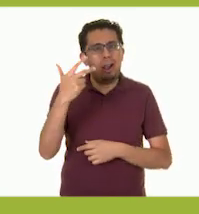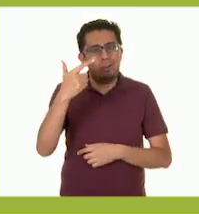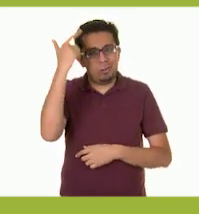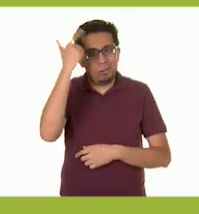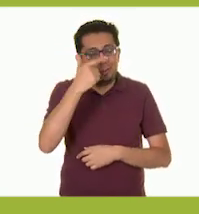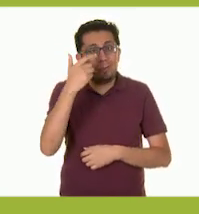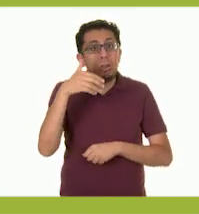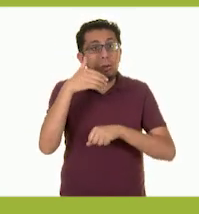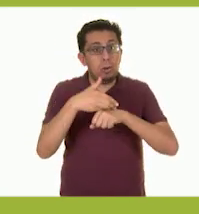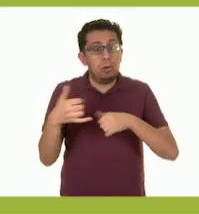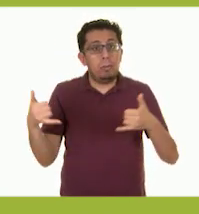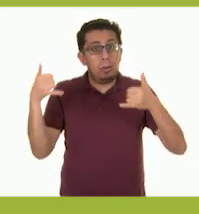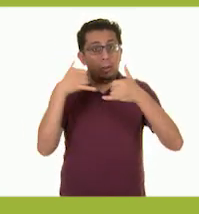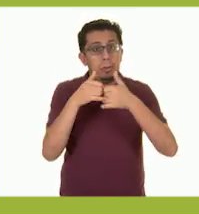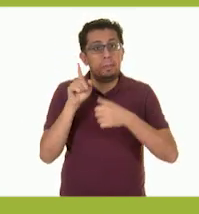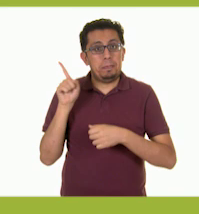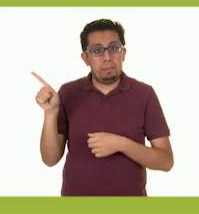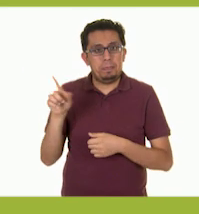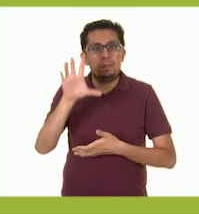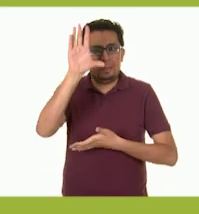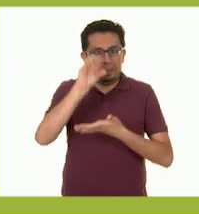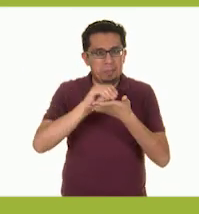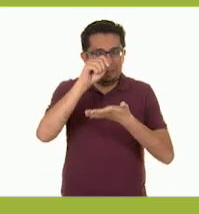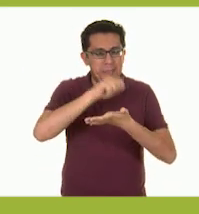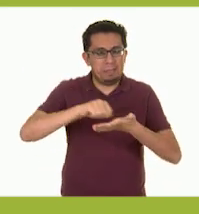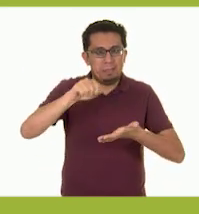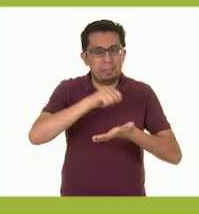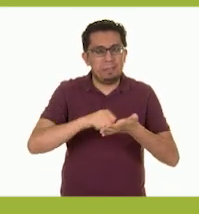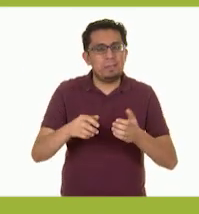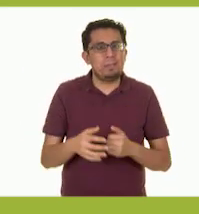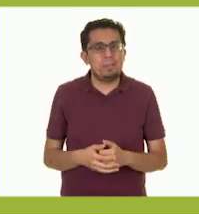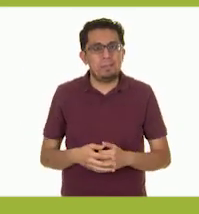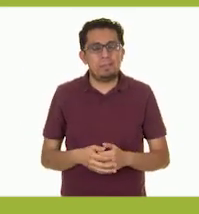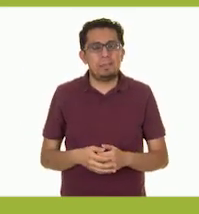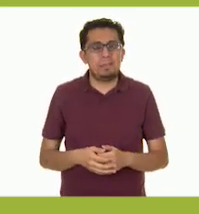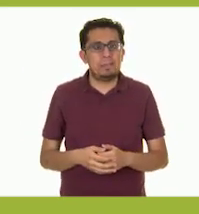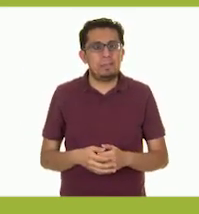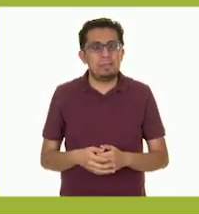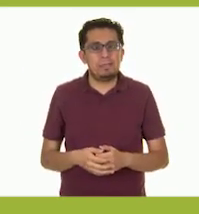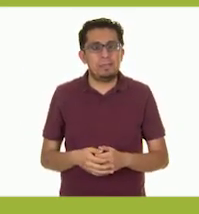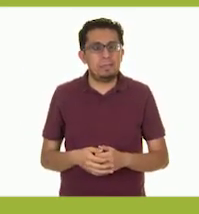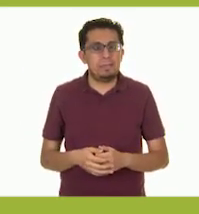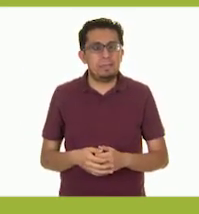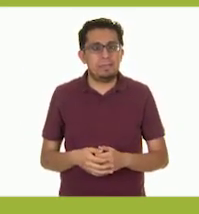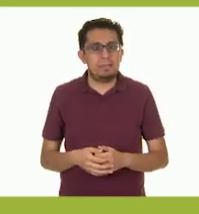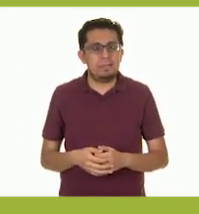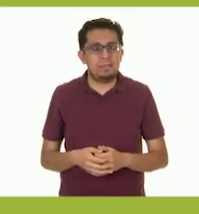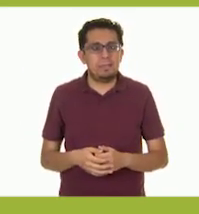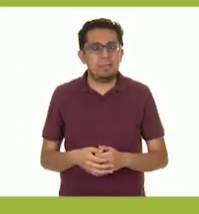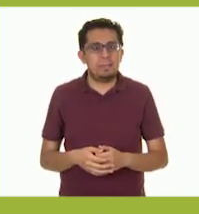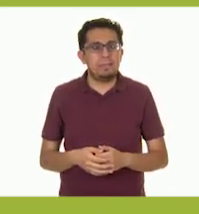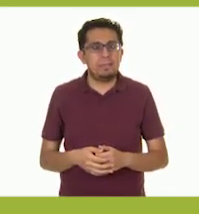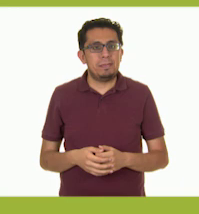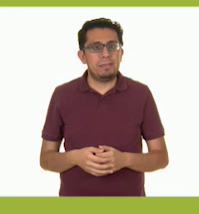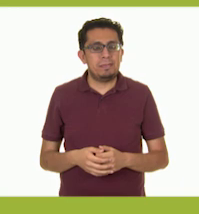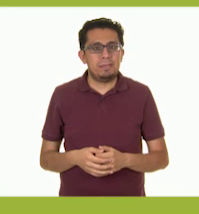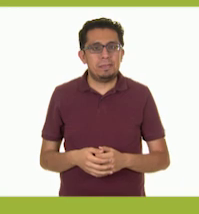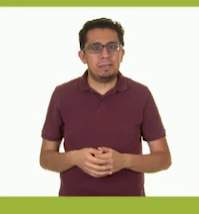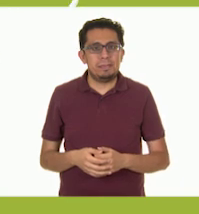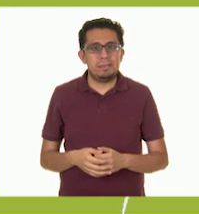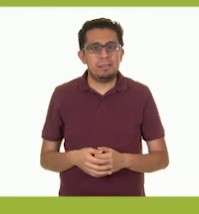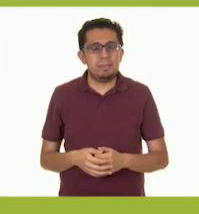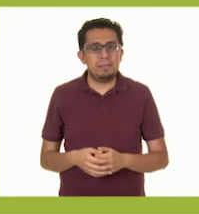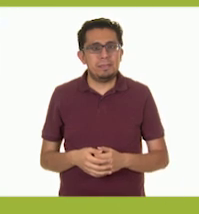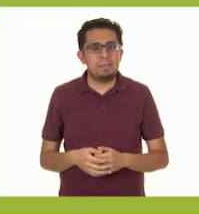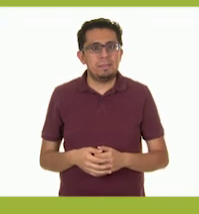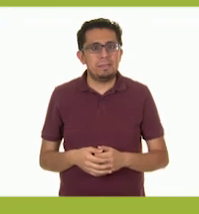al teléfono 5536-01-8720, con 30 líneas.